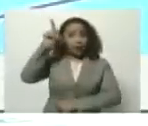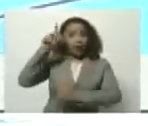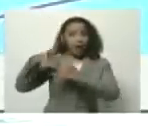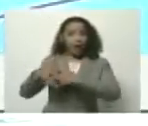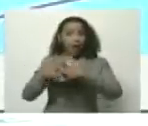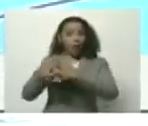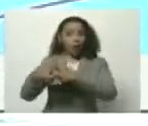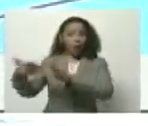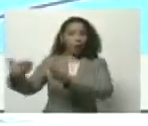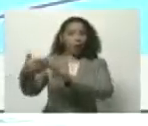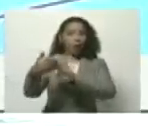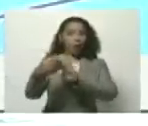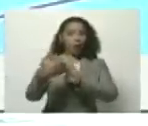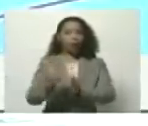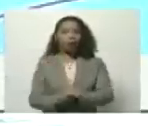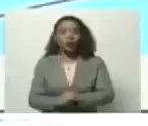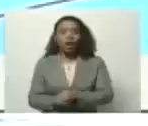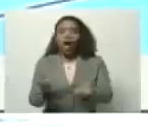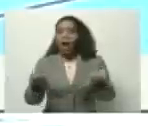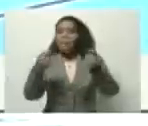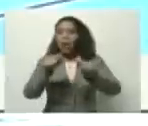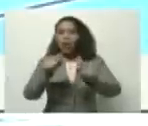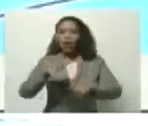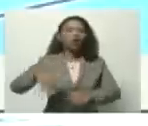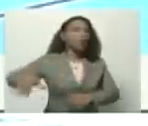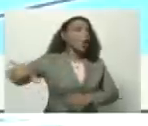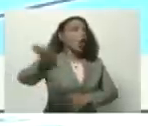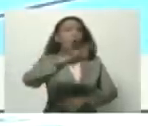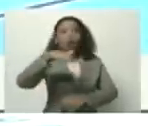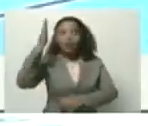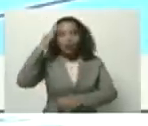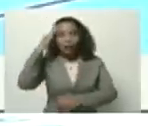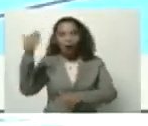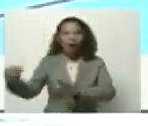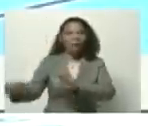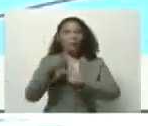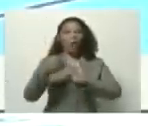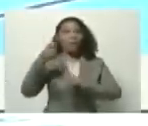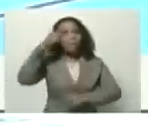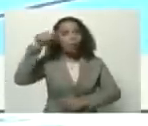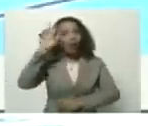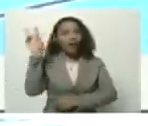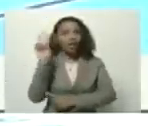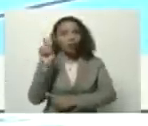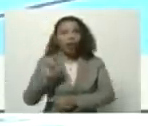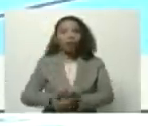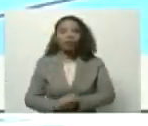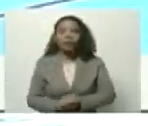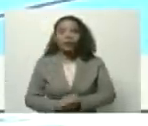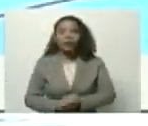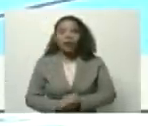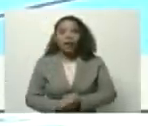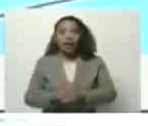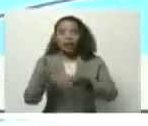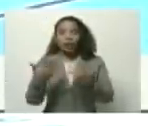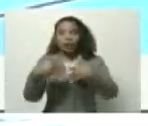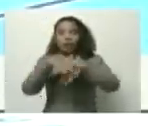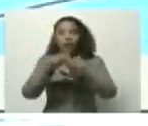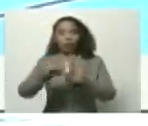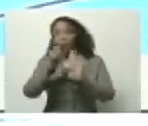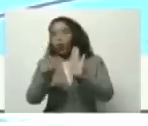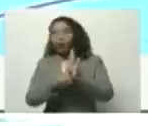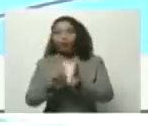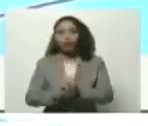Un bloqueo que, como todos sabemos, ha afectado al pueblo venezolano en su integralidad.